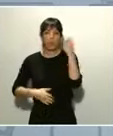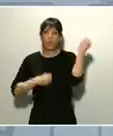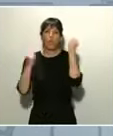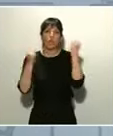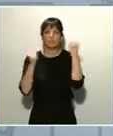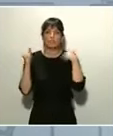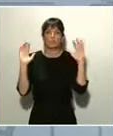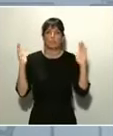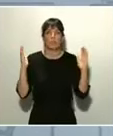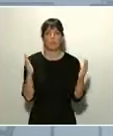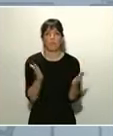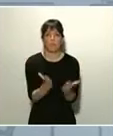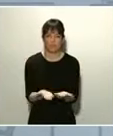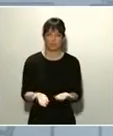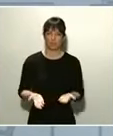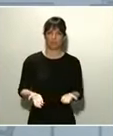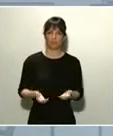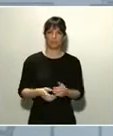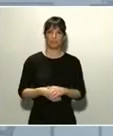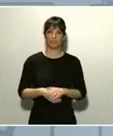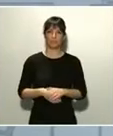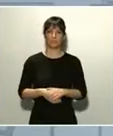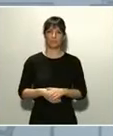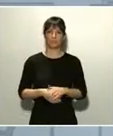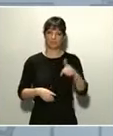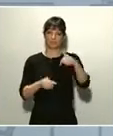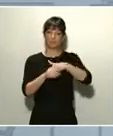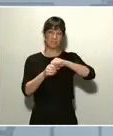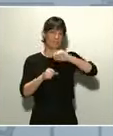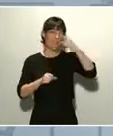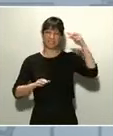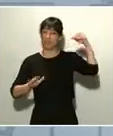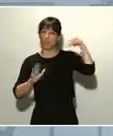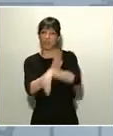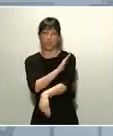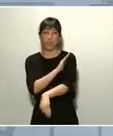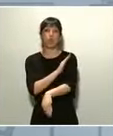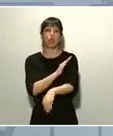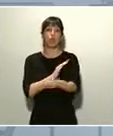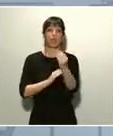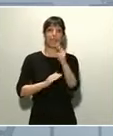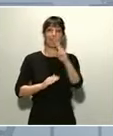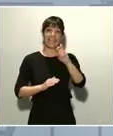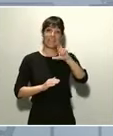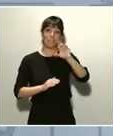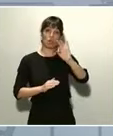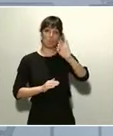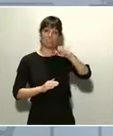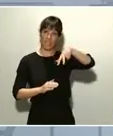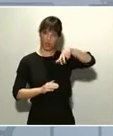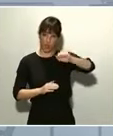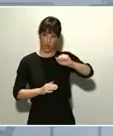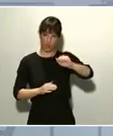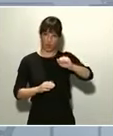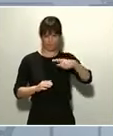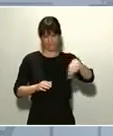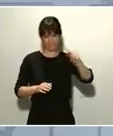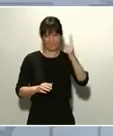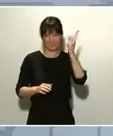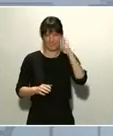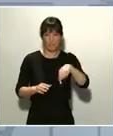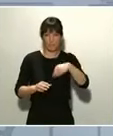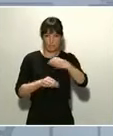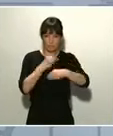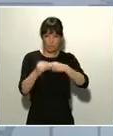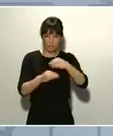El combustible con mayor caída ha sido el queroseno, para que ustedes lo conozcan bien, es el que es utilizado por los